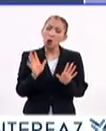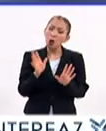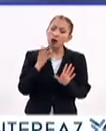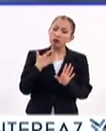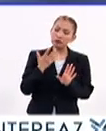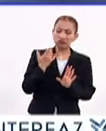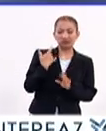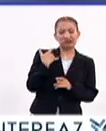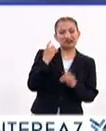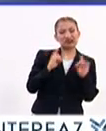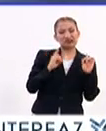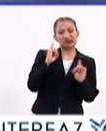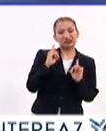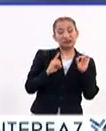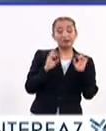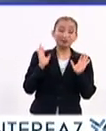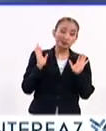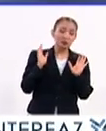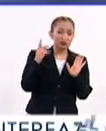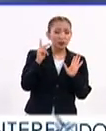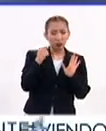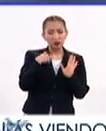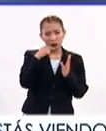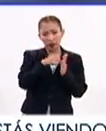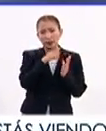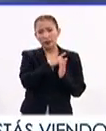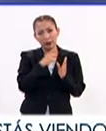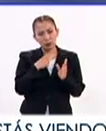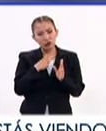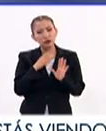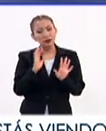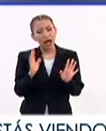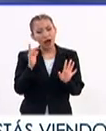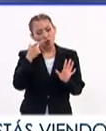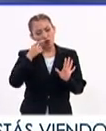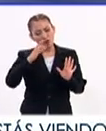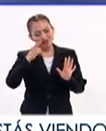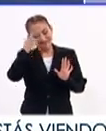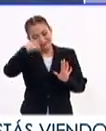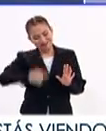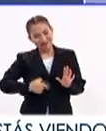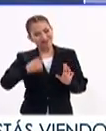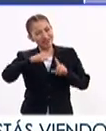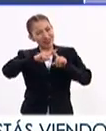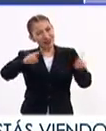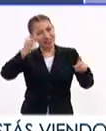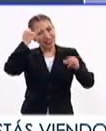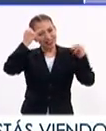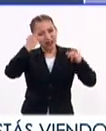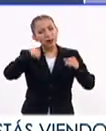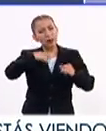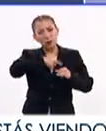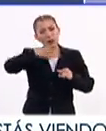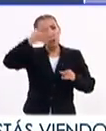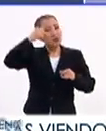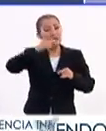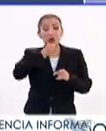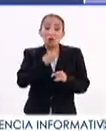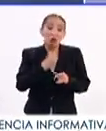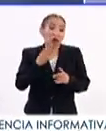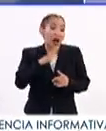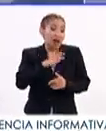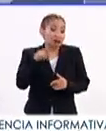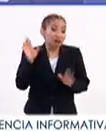resquemor, pero yo creo que tenemos que tener otra actitud. Yo creo que es una realidad que tendremos que aprender a manejar.